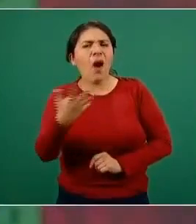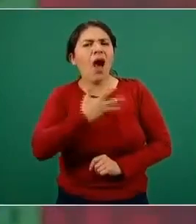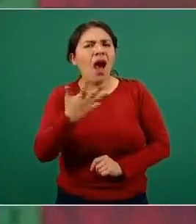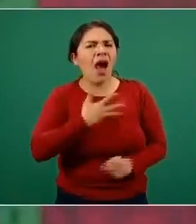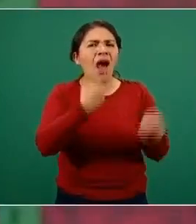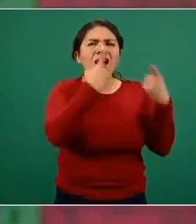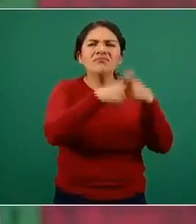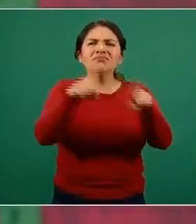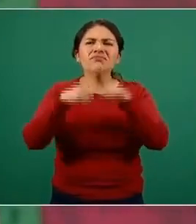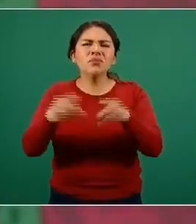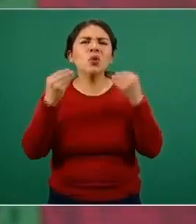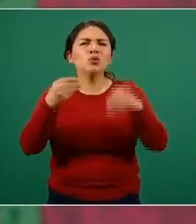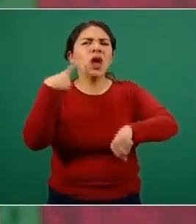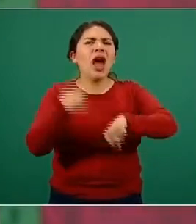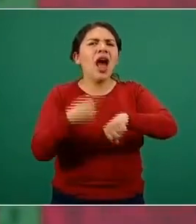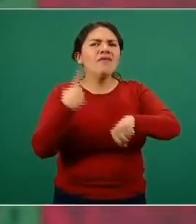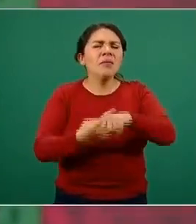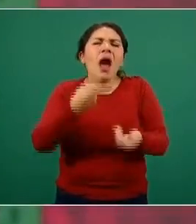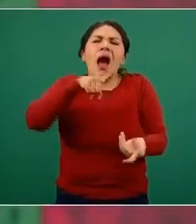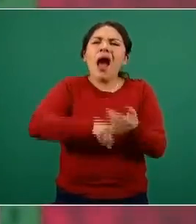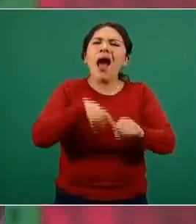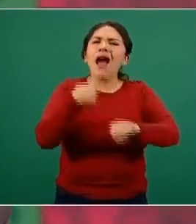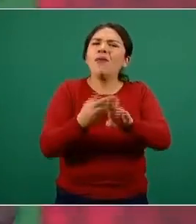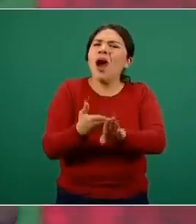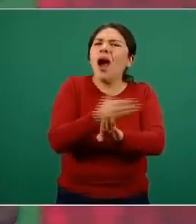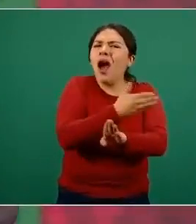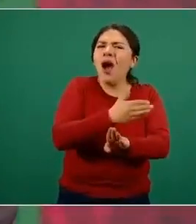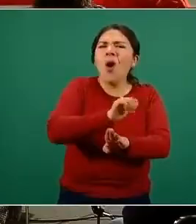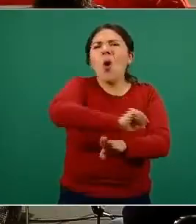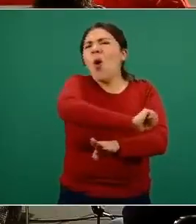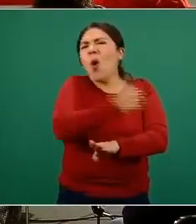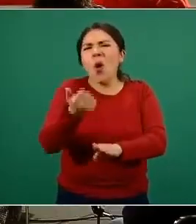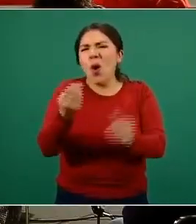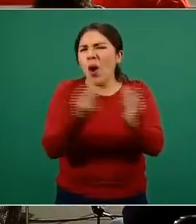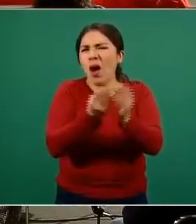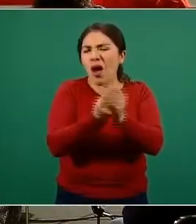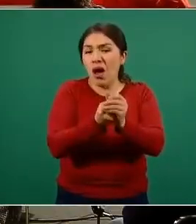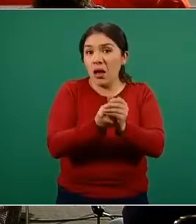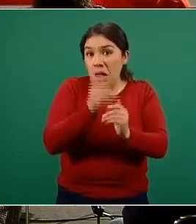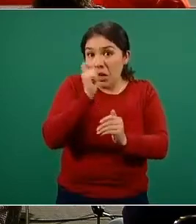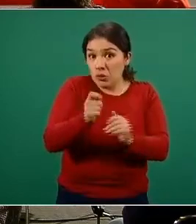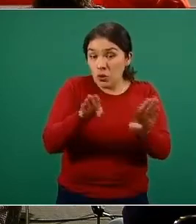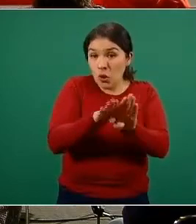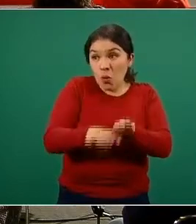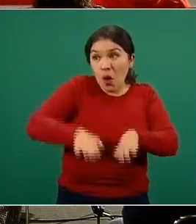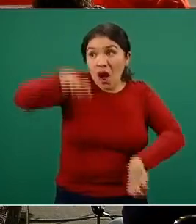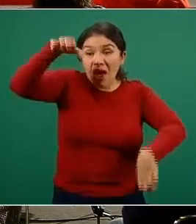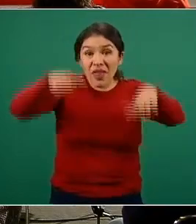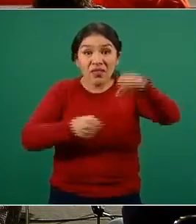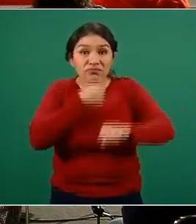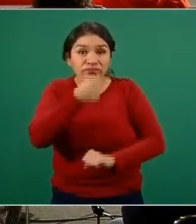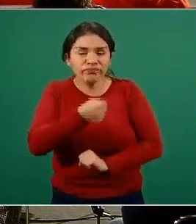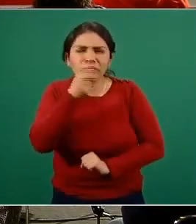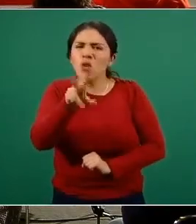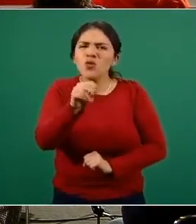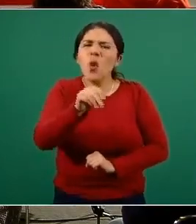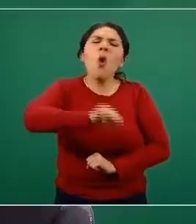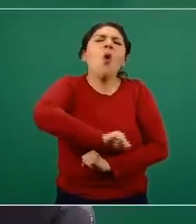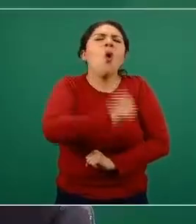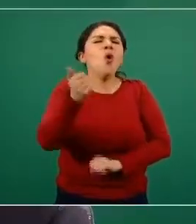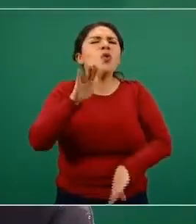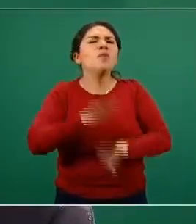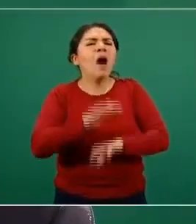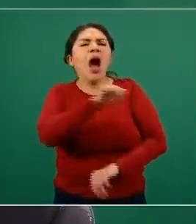enormes epidemias de enfermedad crónica que no se distribuyen principalmente en las edades mayores, sino que la mayoría